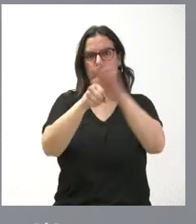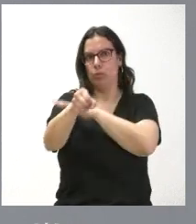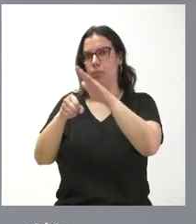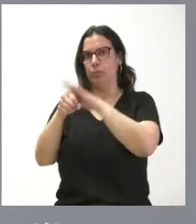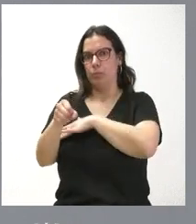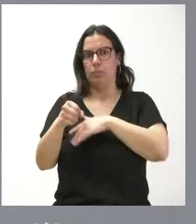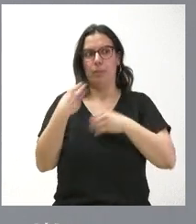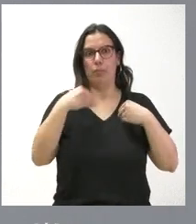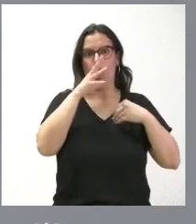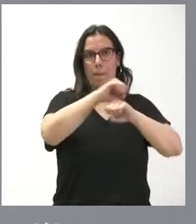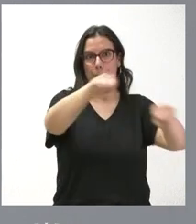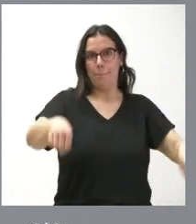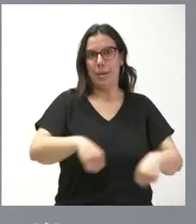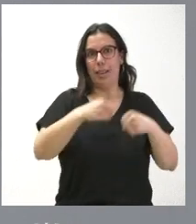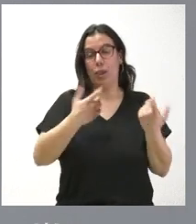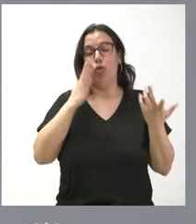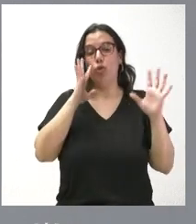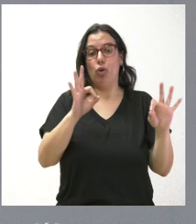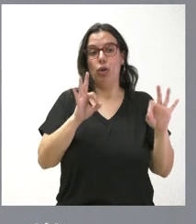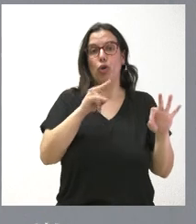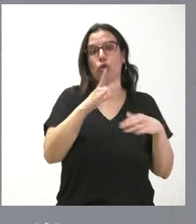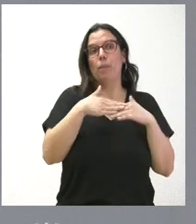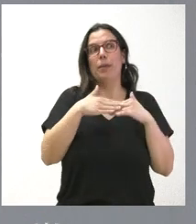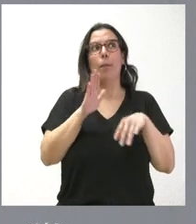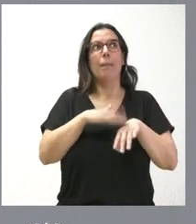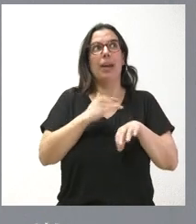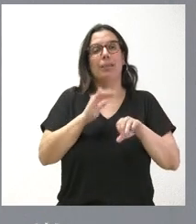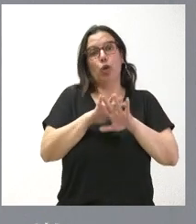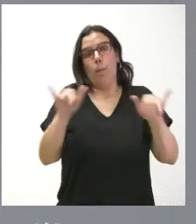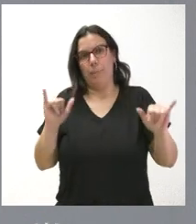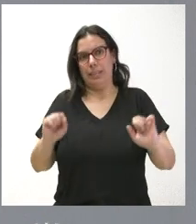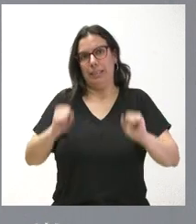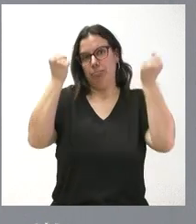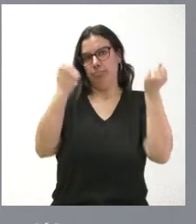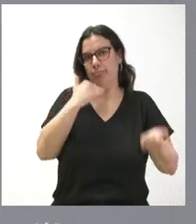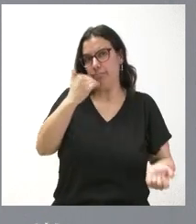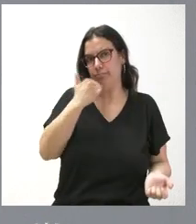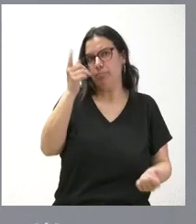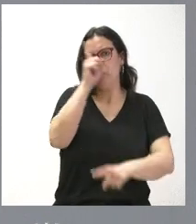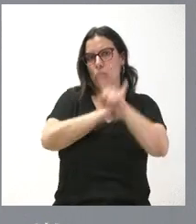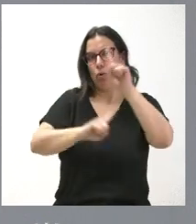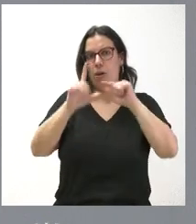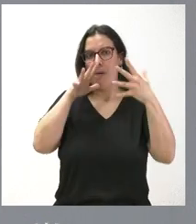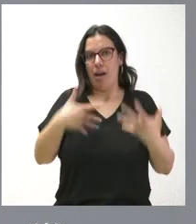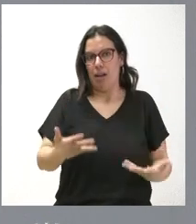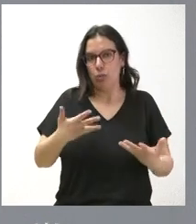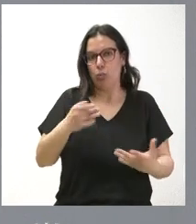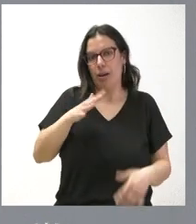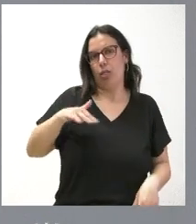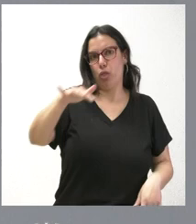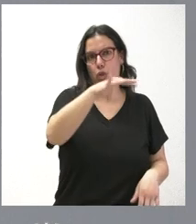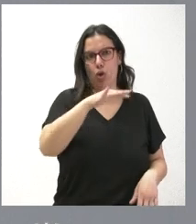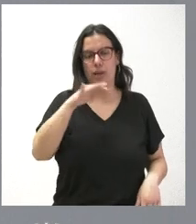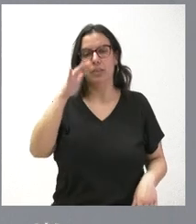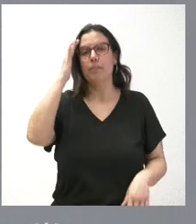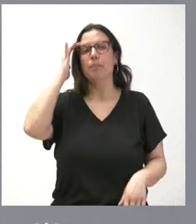vacantes y, lógicamente, esto va al menos a paliar en parte el problema que tenemos en estas zonas. Pero